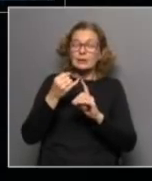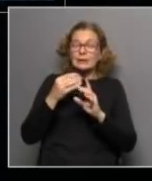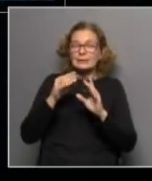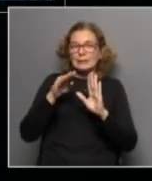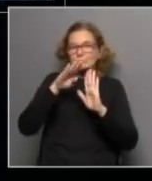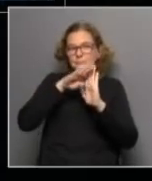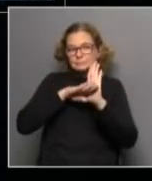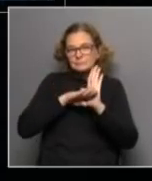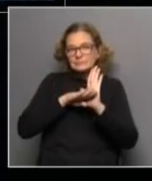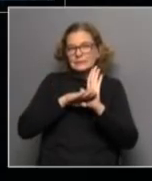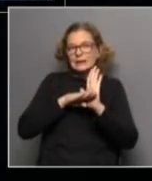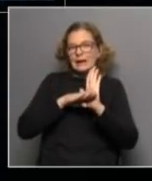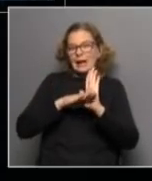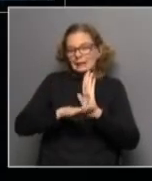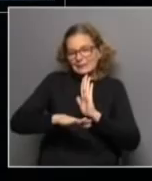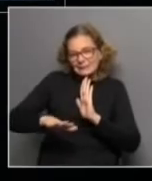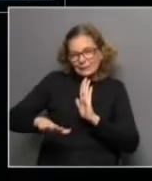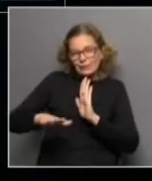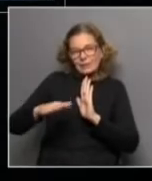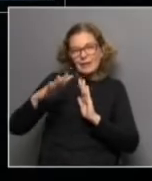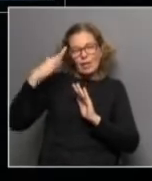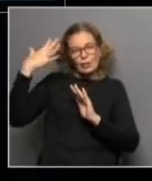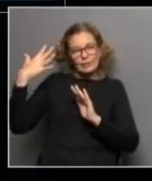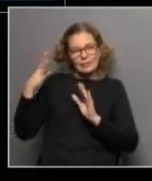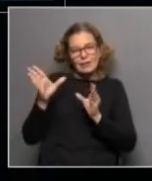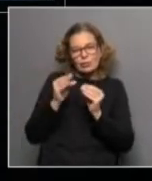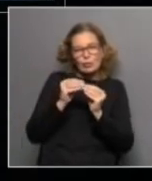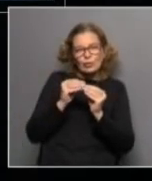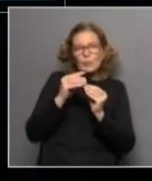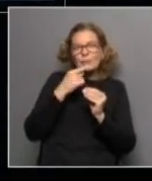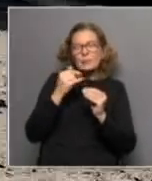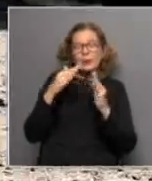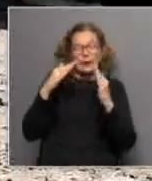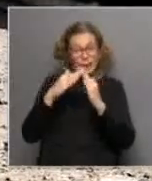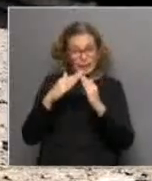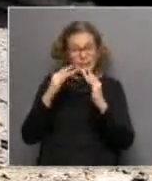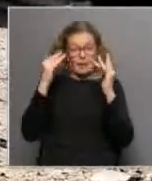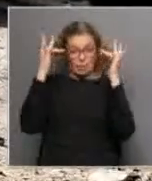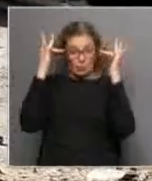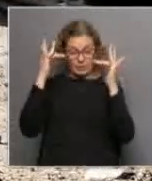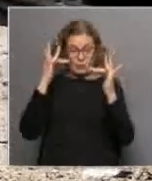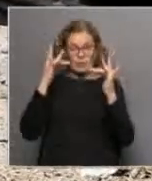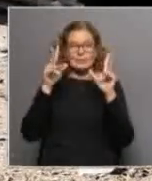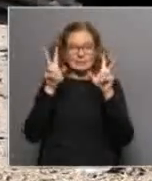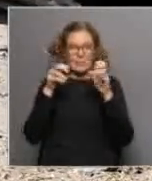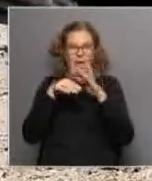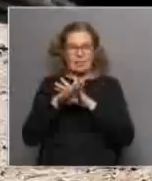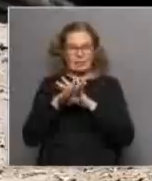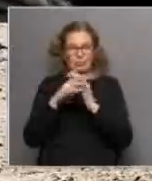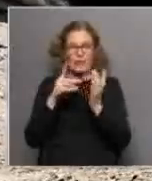destinadas a infancia y adolescencia, todas ellas incluyen indicadores de vivienda, de educación, de acceso a la salud